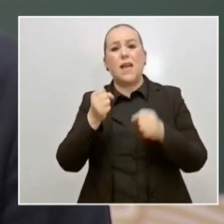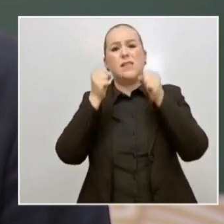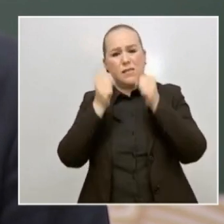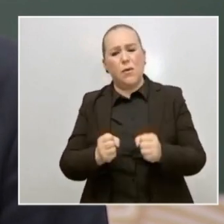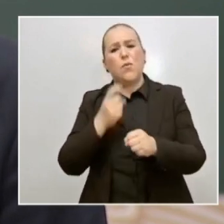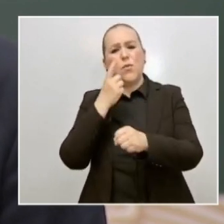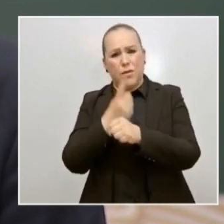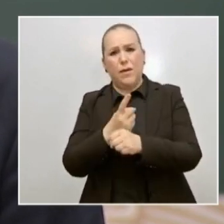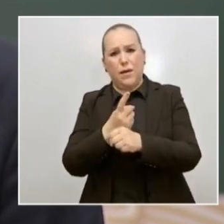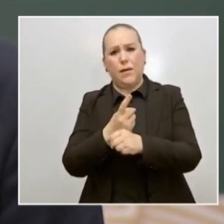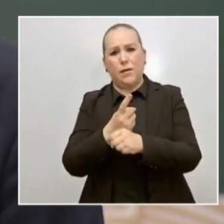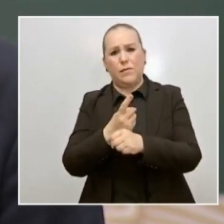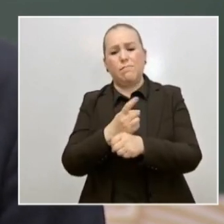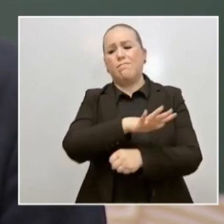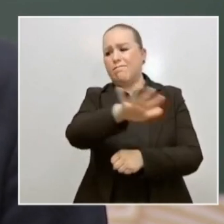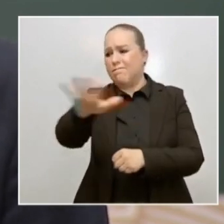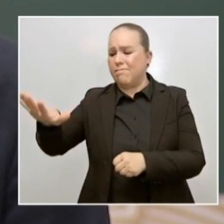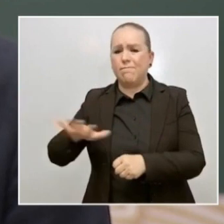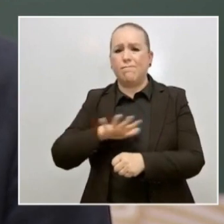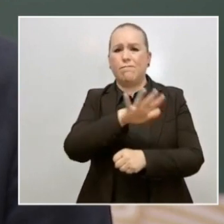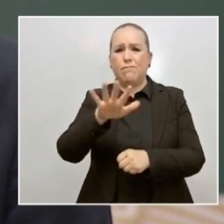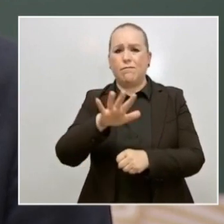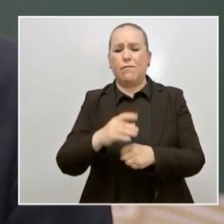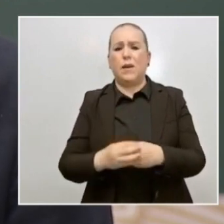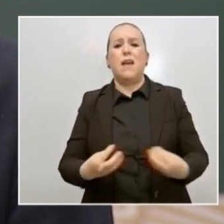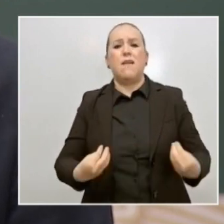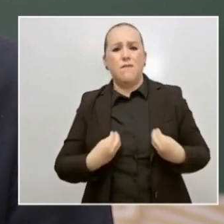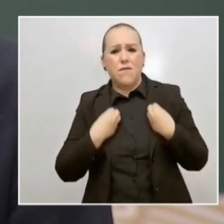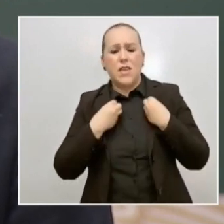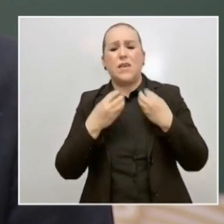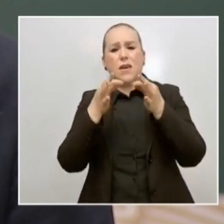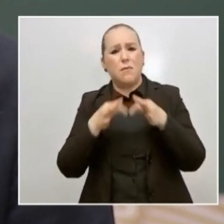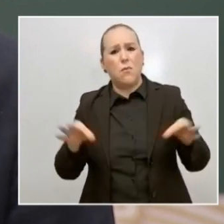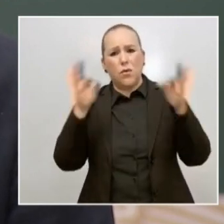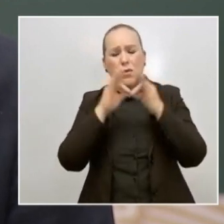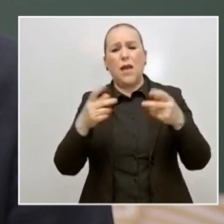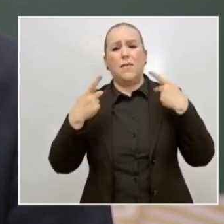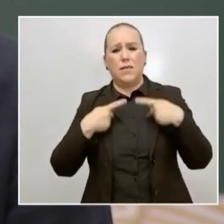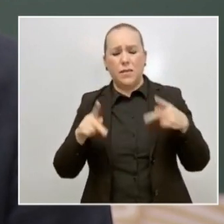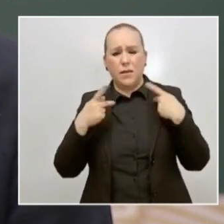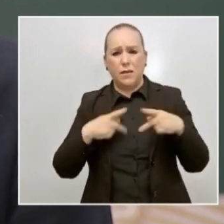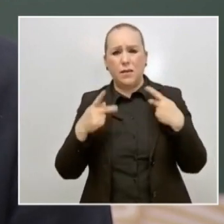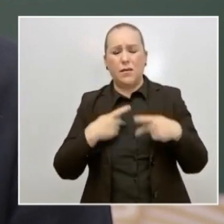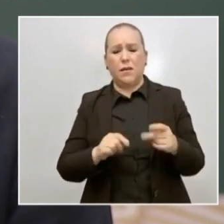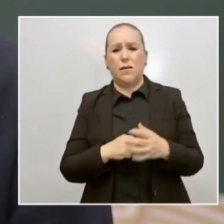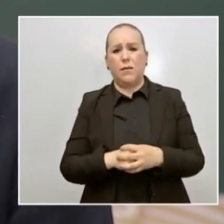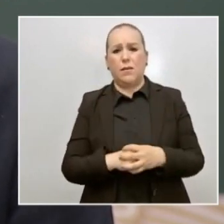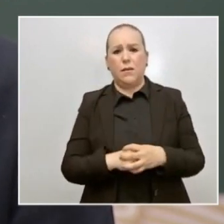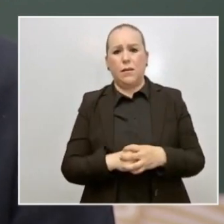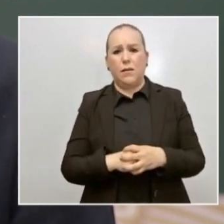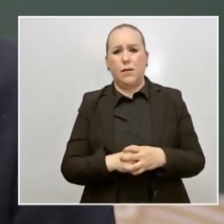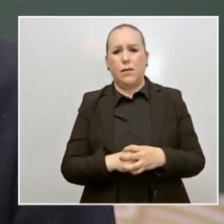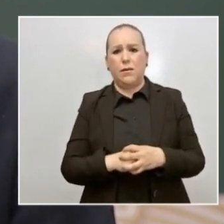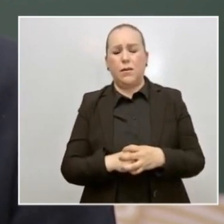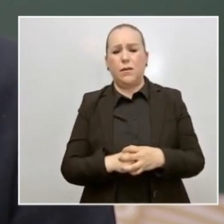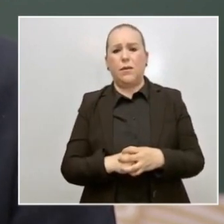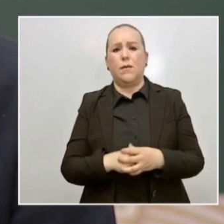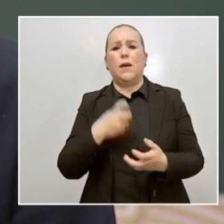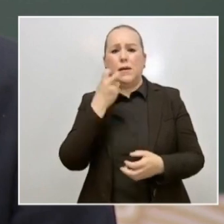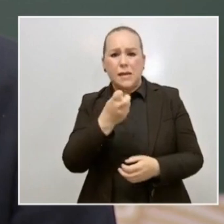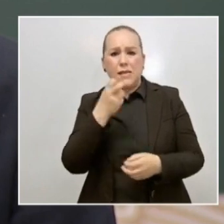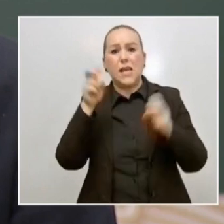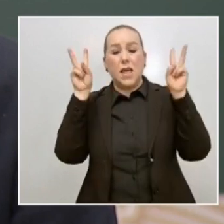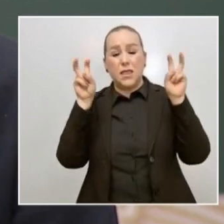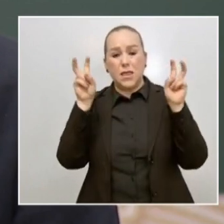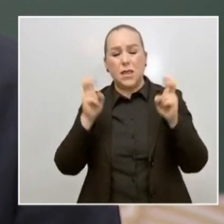Cuando el patrimonio, la integridad y la vida de las personas está de por medio, no hay diferencia que justifique no trabajar juntos en este tema